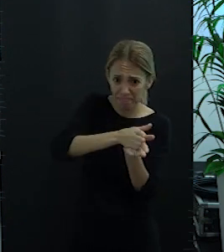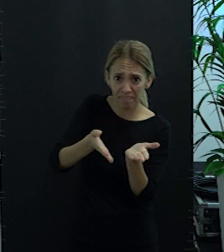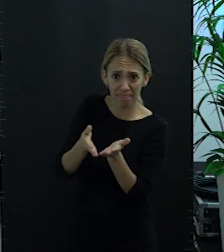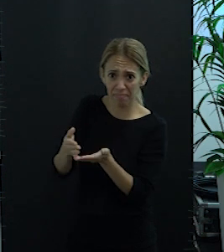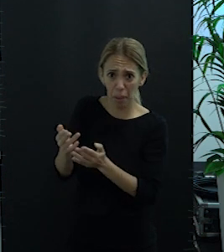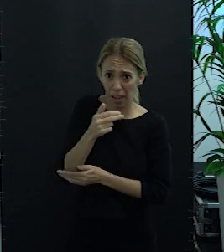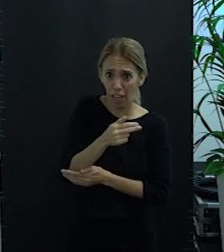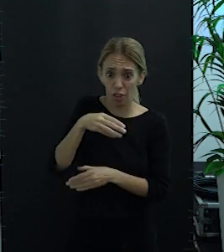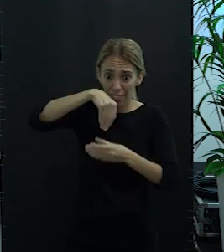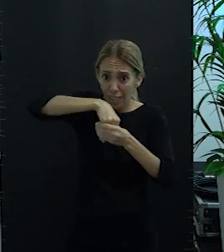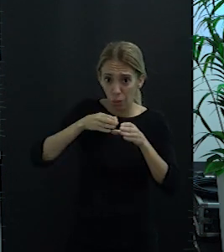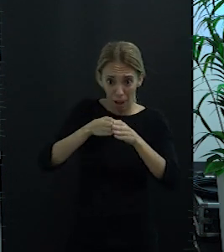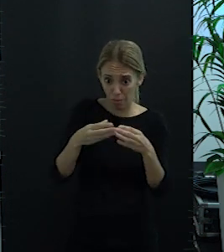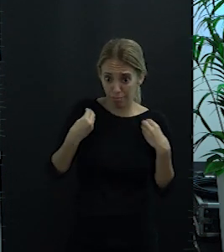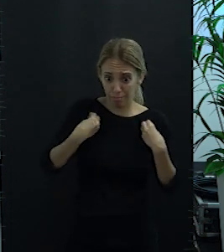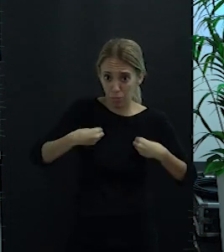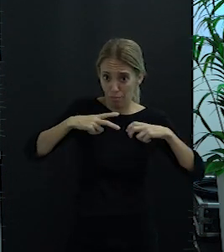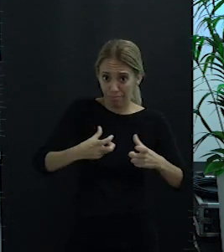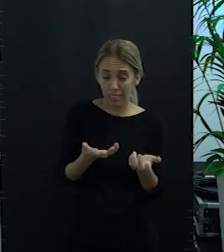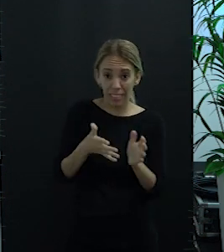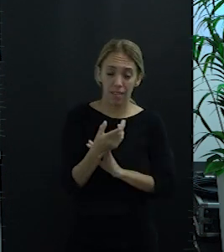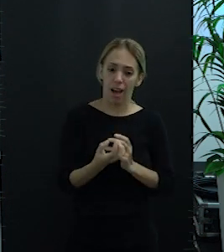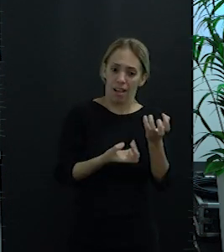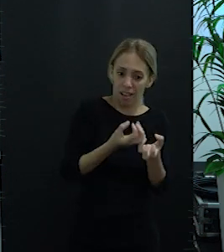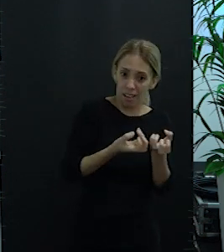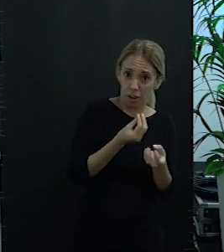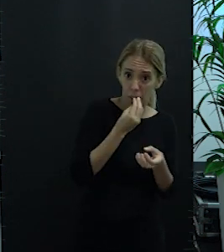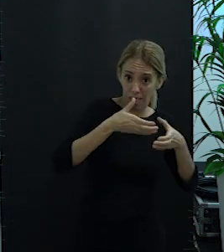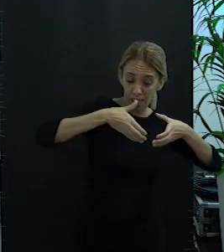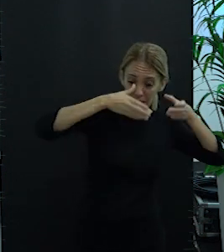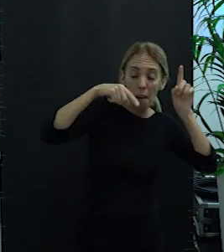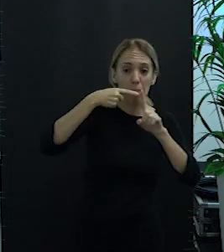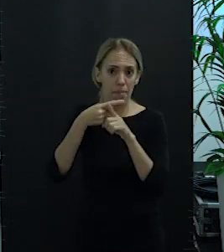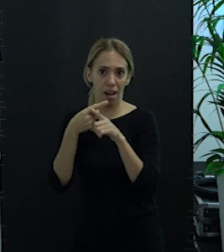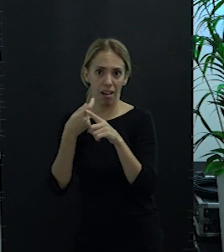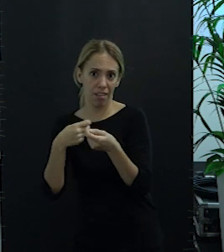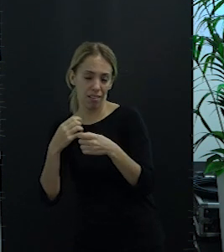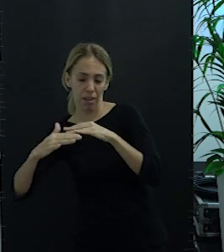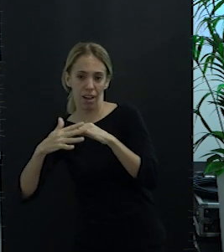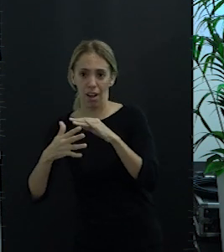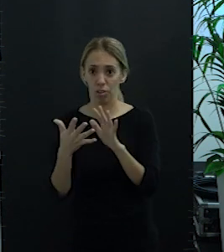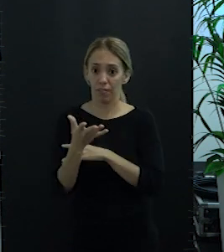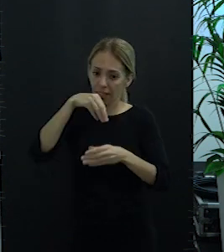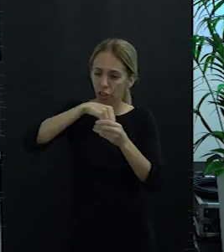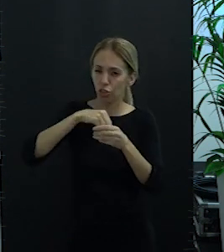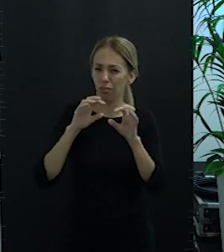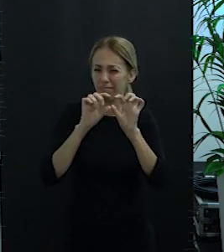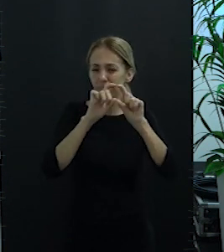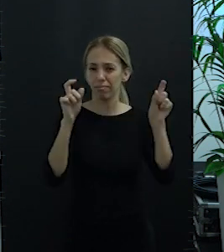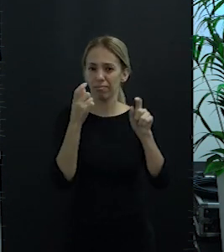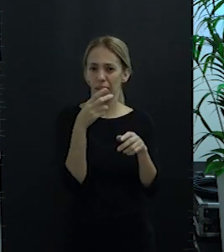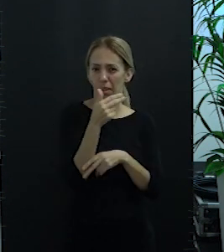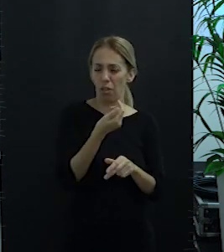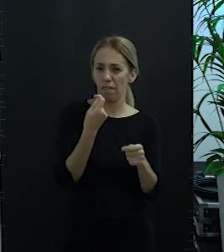marineros y cocineros marineros o cocineros en las cofradías. Con lo cual, dábamos otra respuesta. Pero seguíamos avanzando